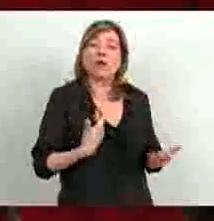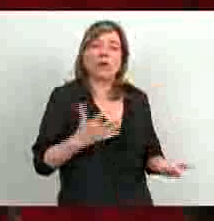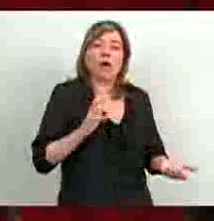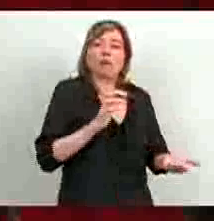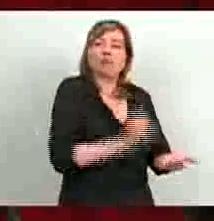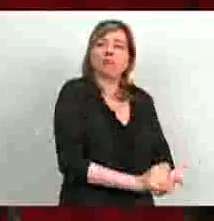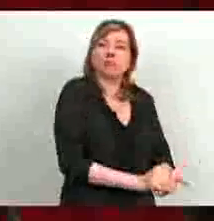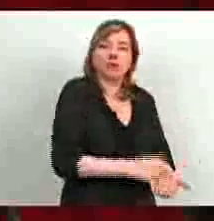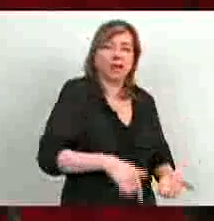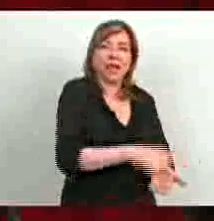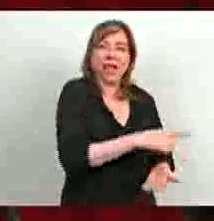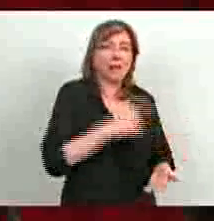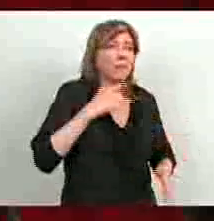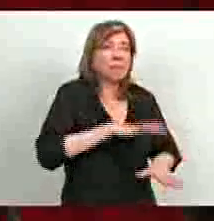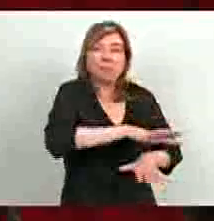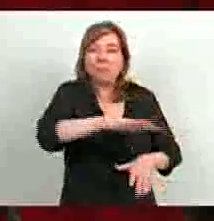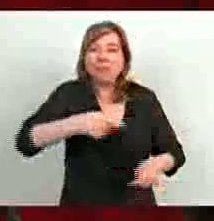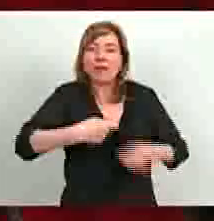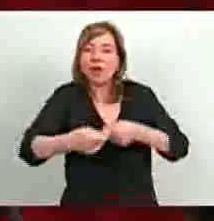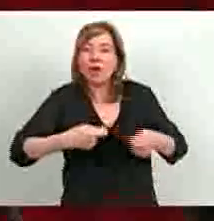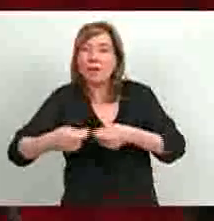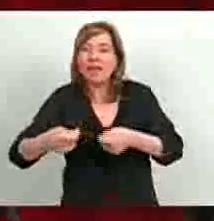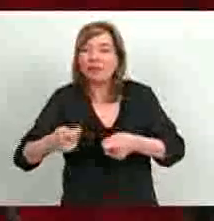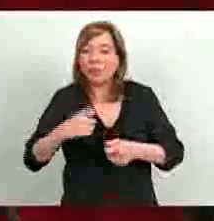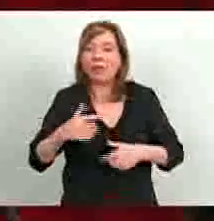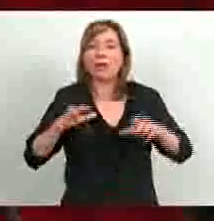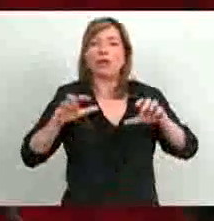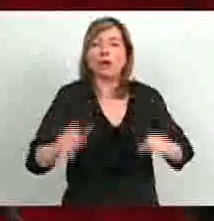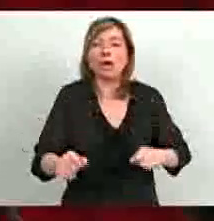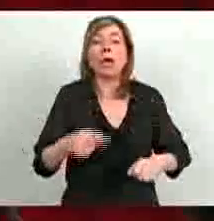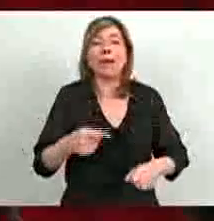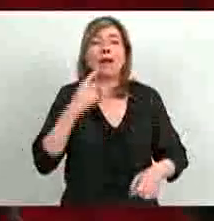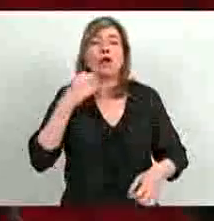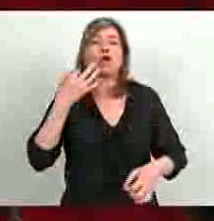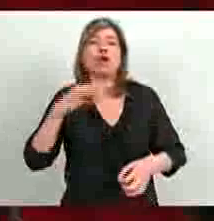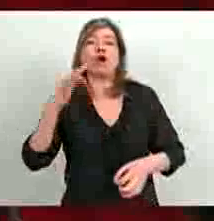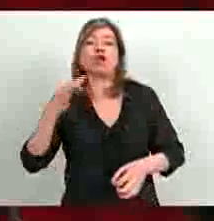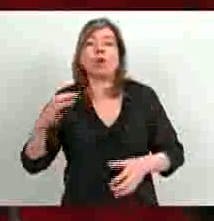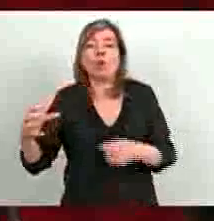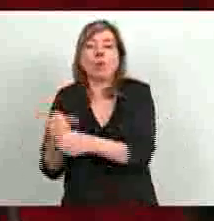dominante en el mercado. Tema muy importante para el control de los monopolios.